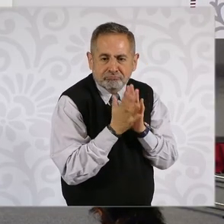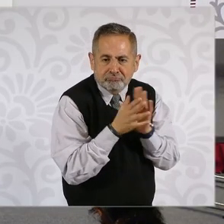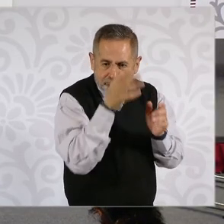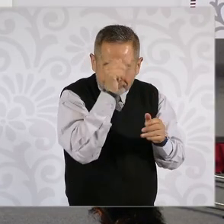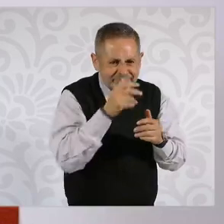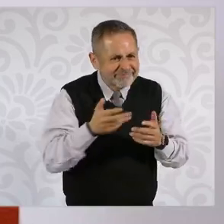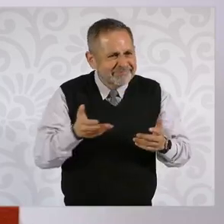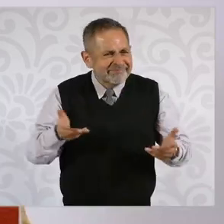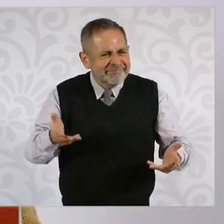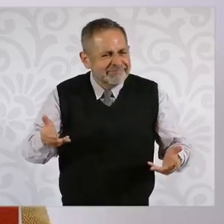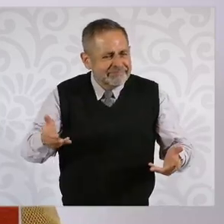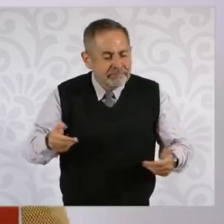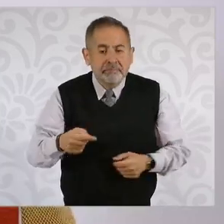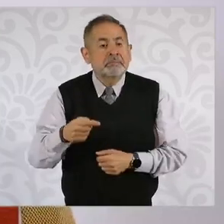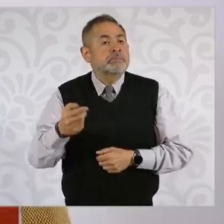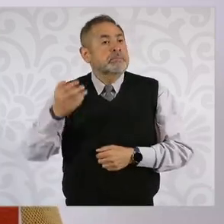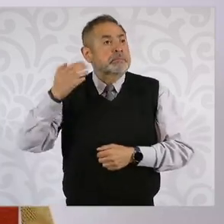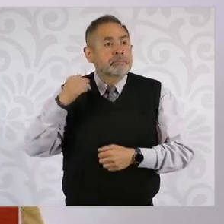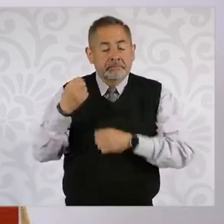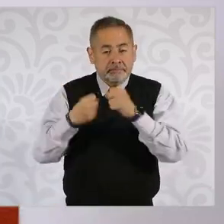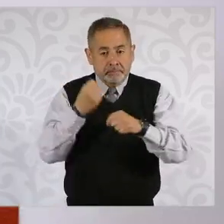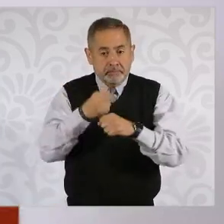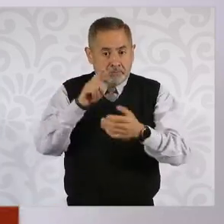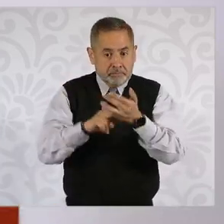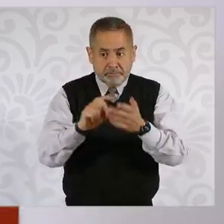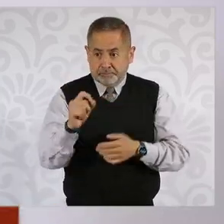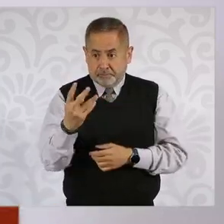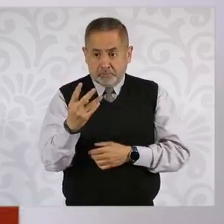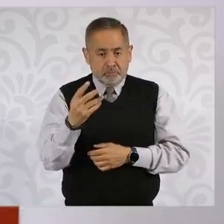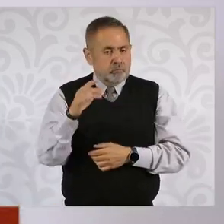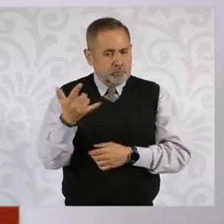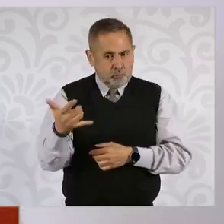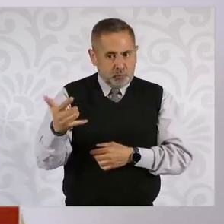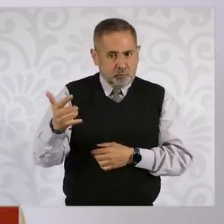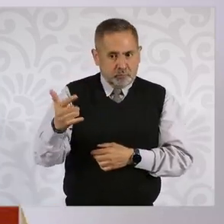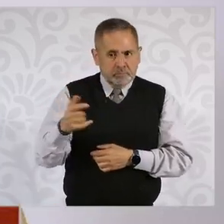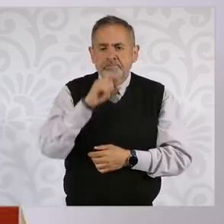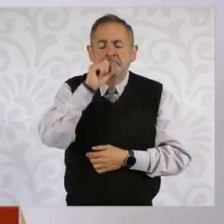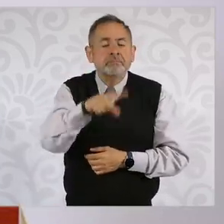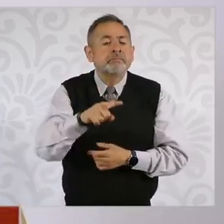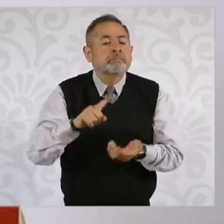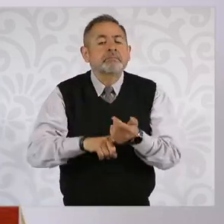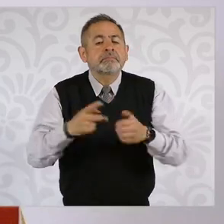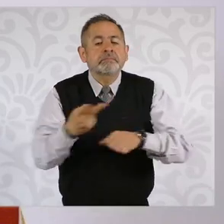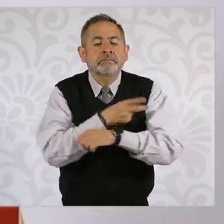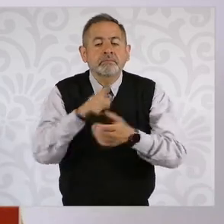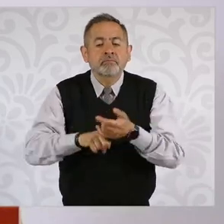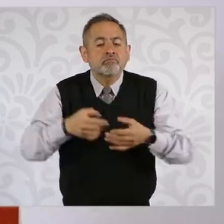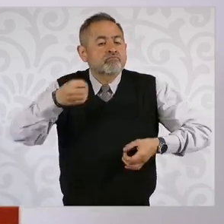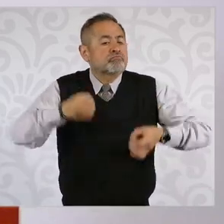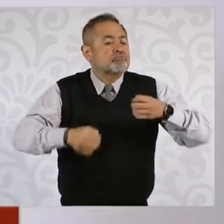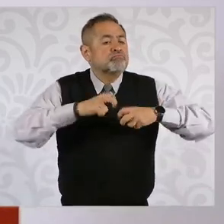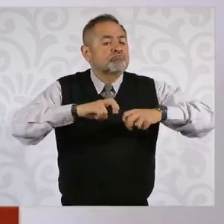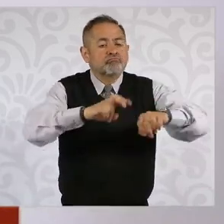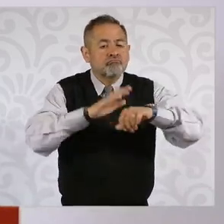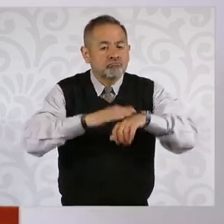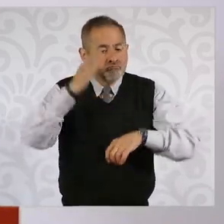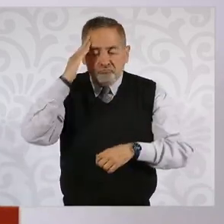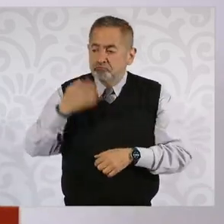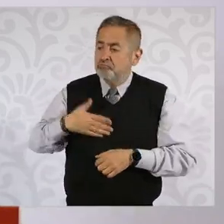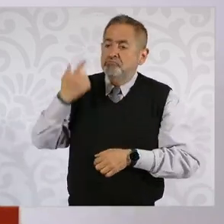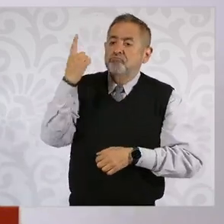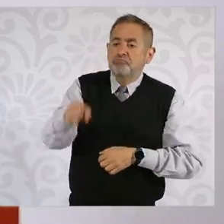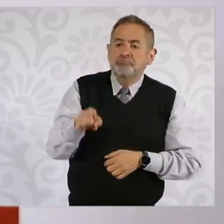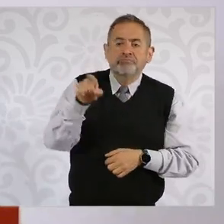En julio de 2024, por ejemplo, otro caso, un juez de distrito ordenó al tribunal